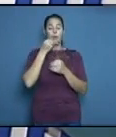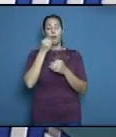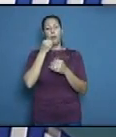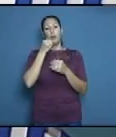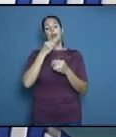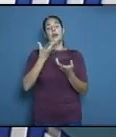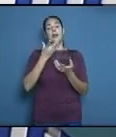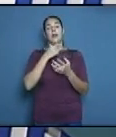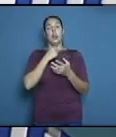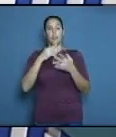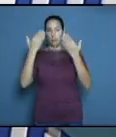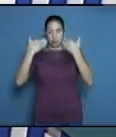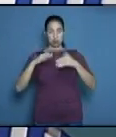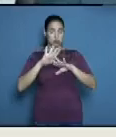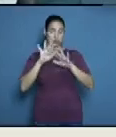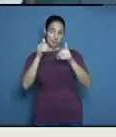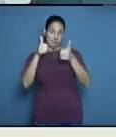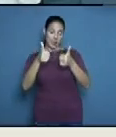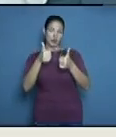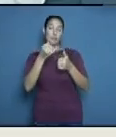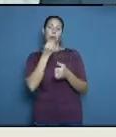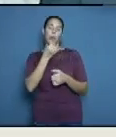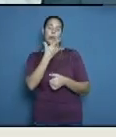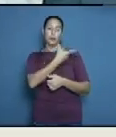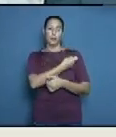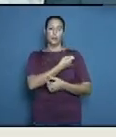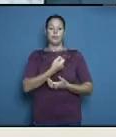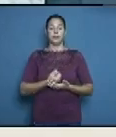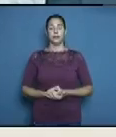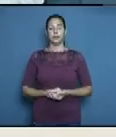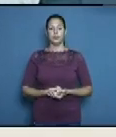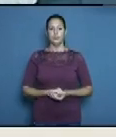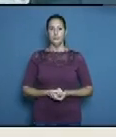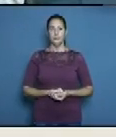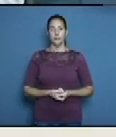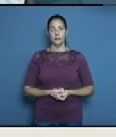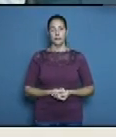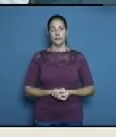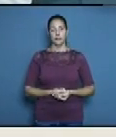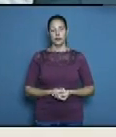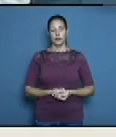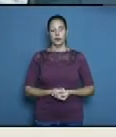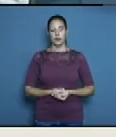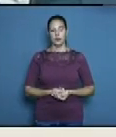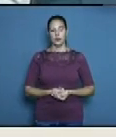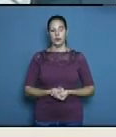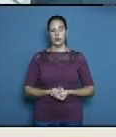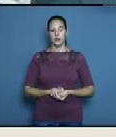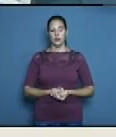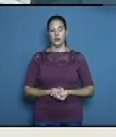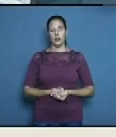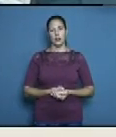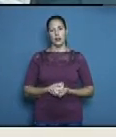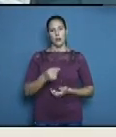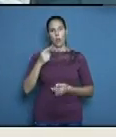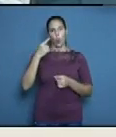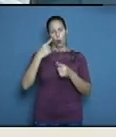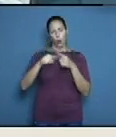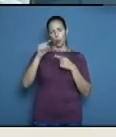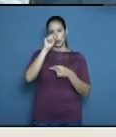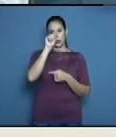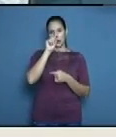la circulación bueno hay una persona que me escribe aquí me dice que es un montaje lo que estamos haciendo aquí yo tengo fíjense los